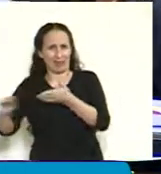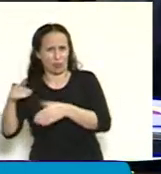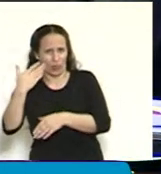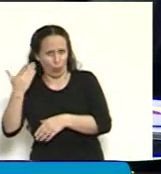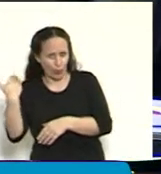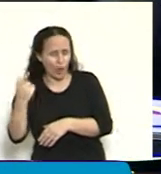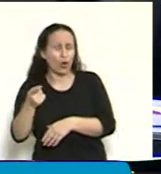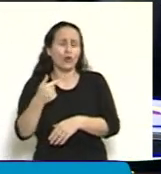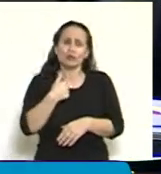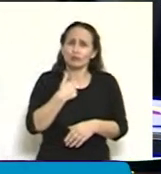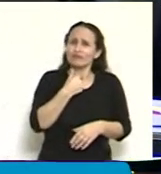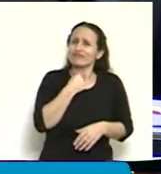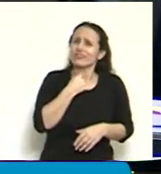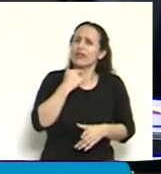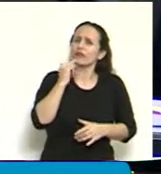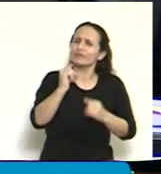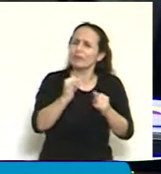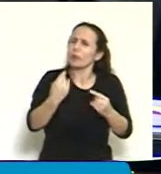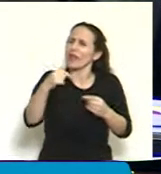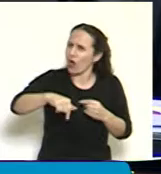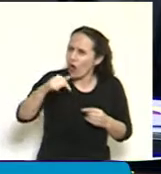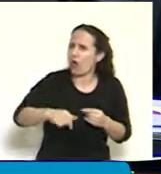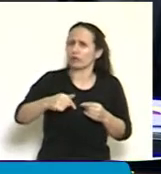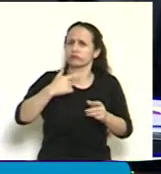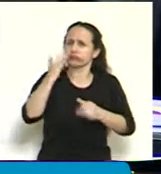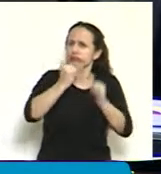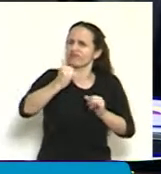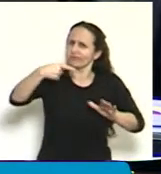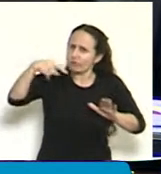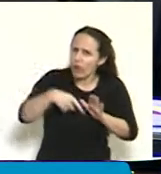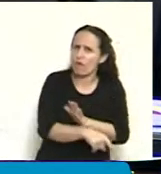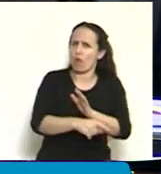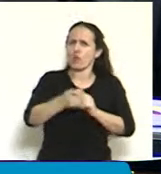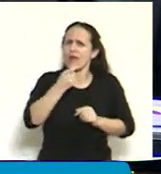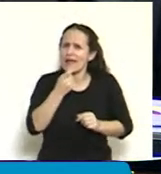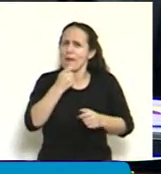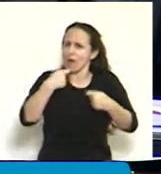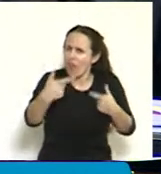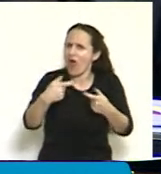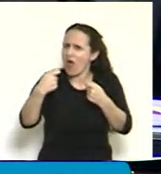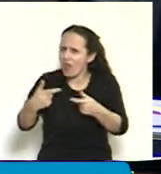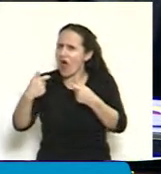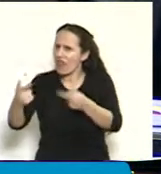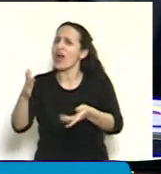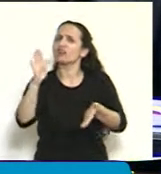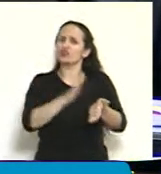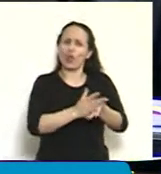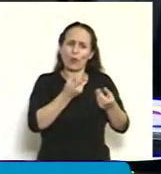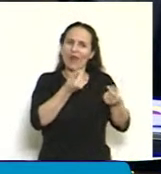hoy se han analizado bien, en profundidad y con ejemplos, la cuenta de inversión.